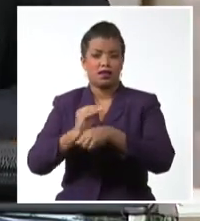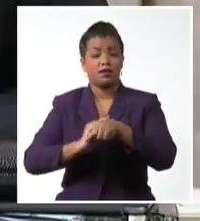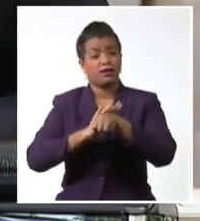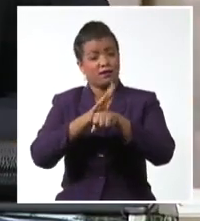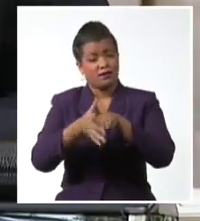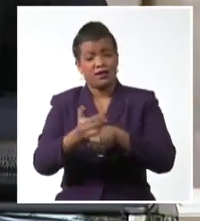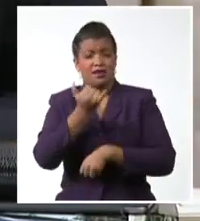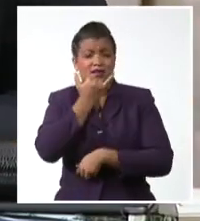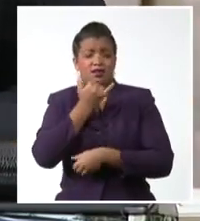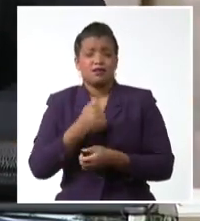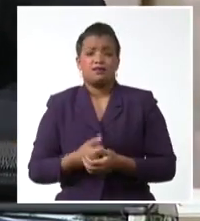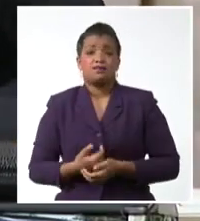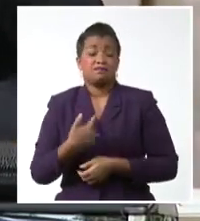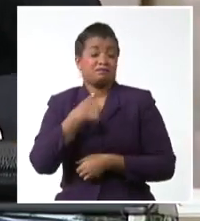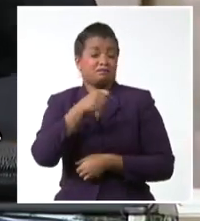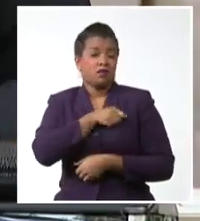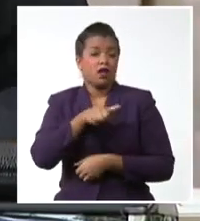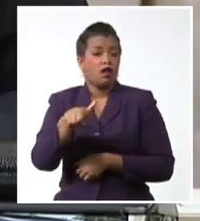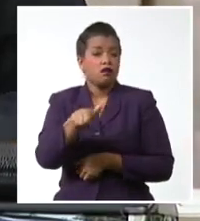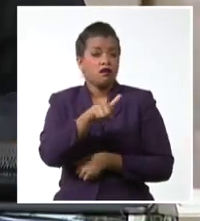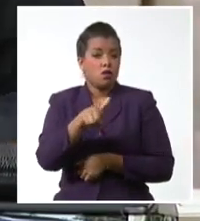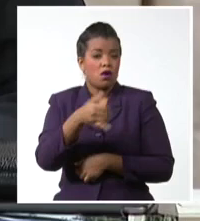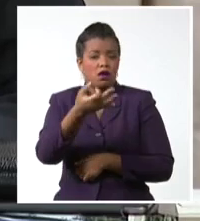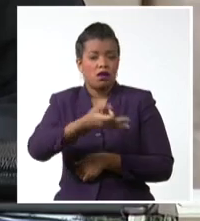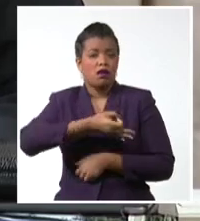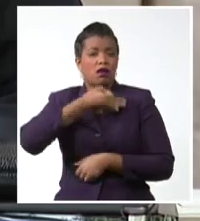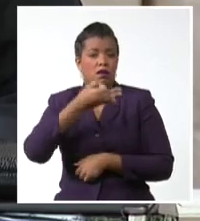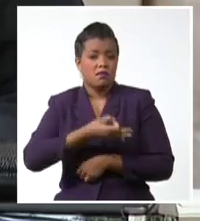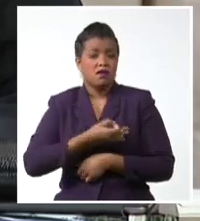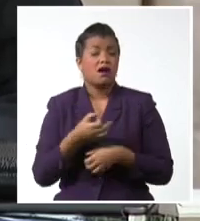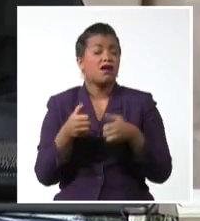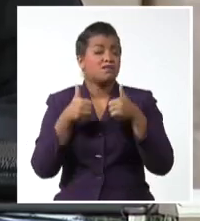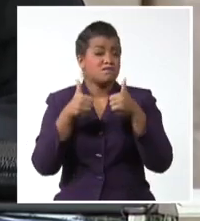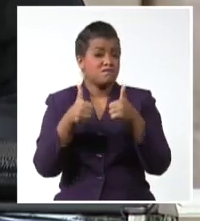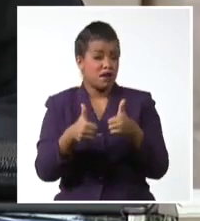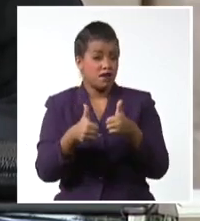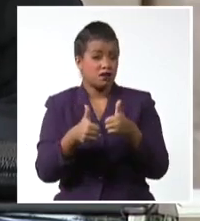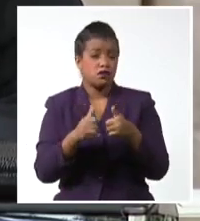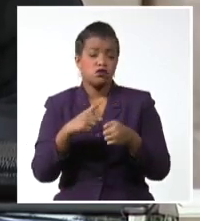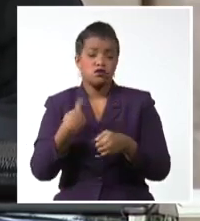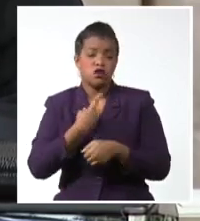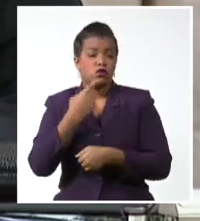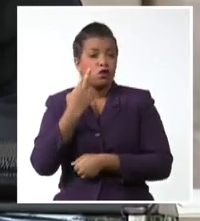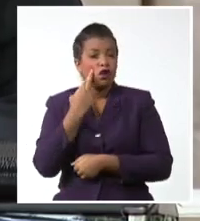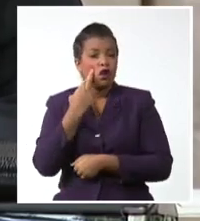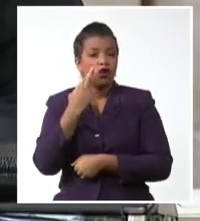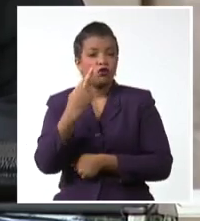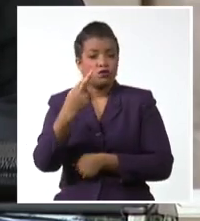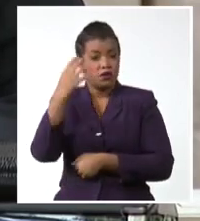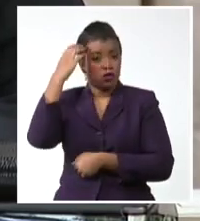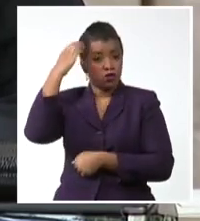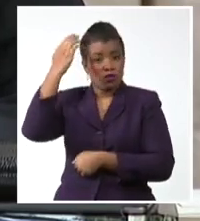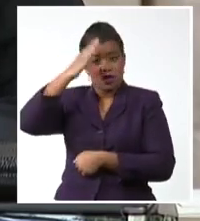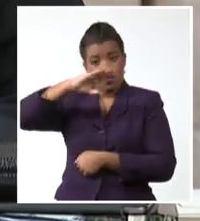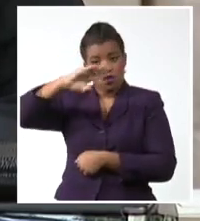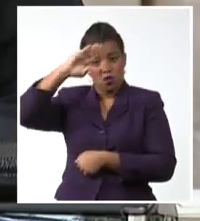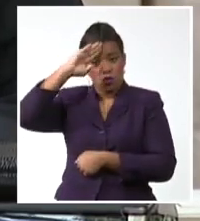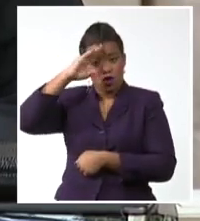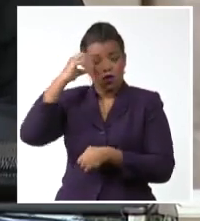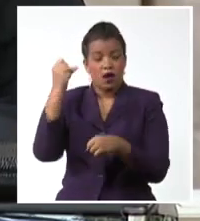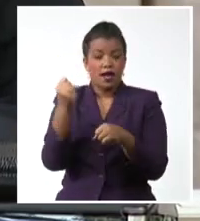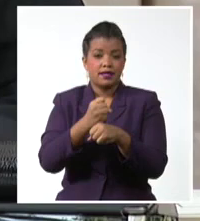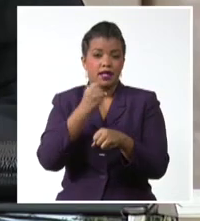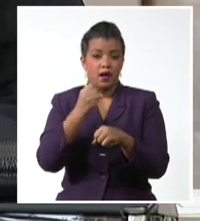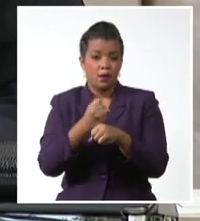quisiera también dejar constancia del más profundo reconocimiento del Estado cubano a la acción de la